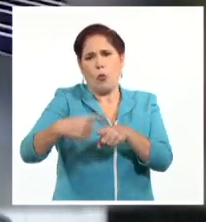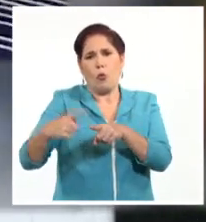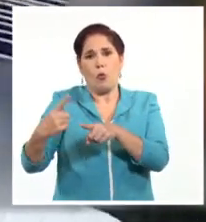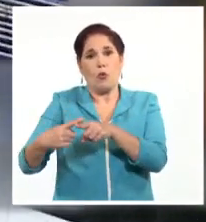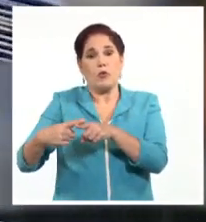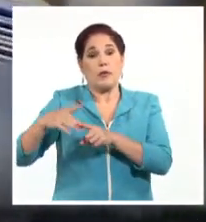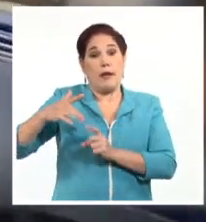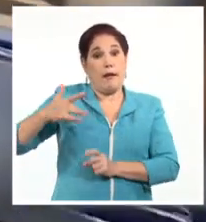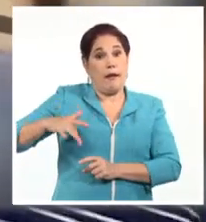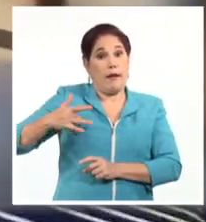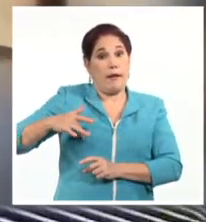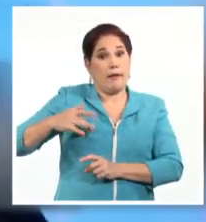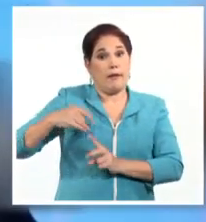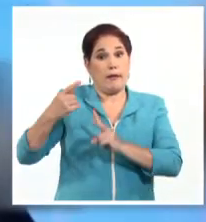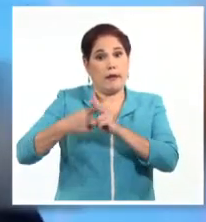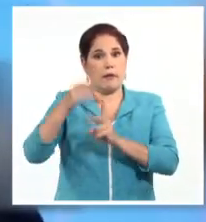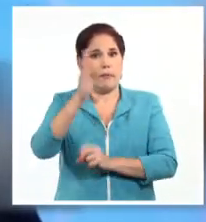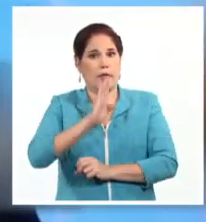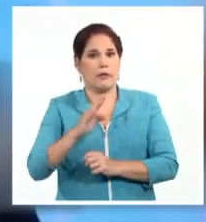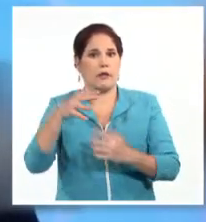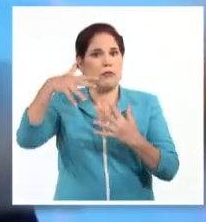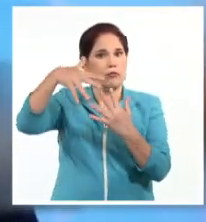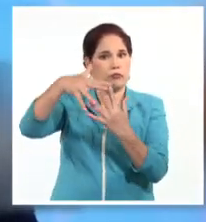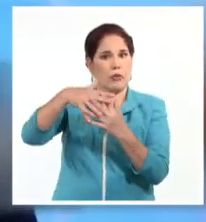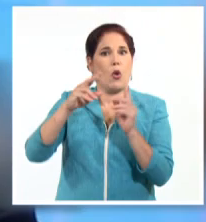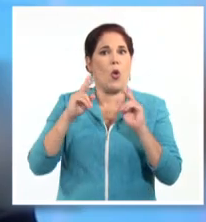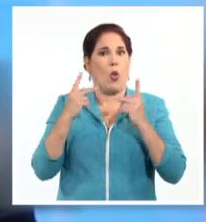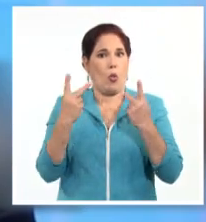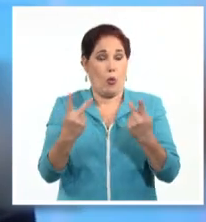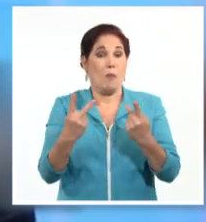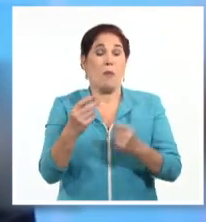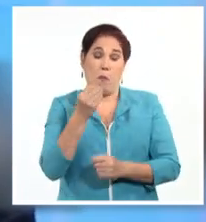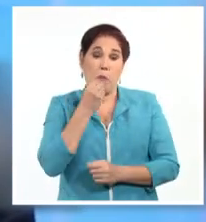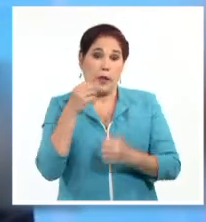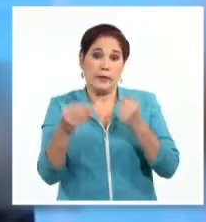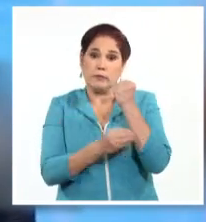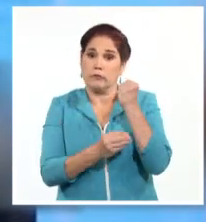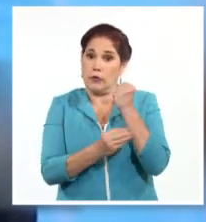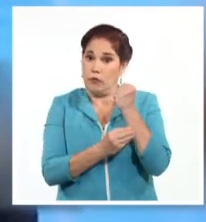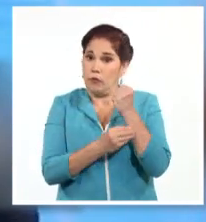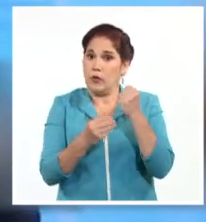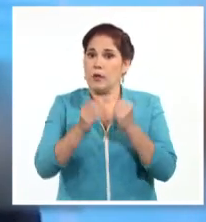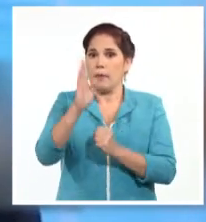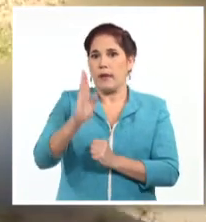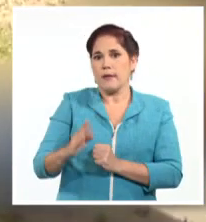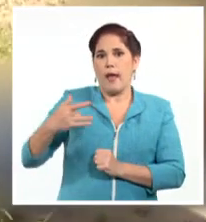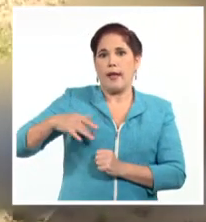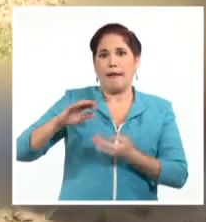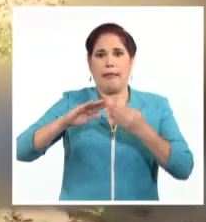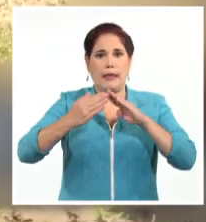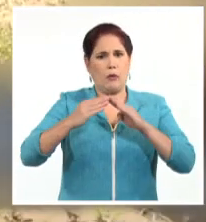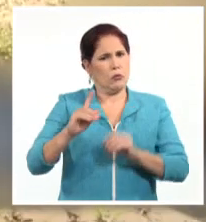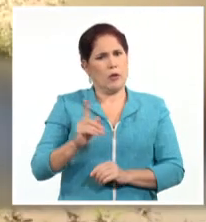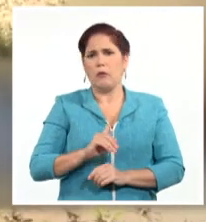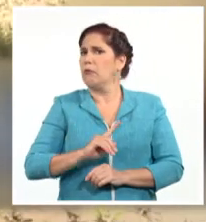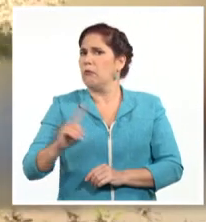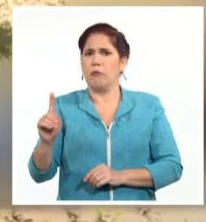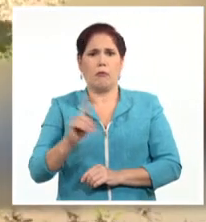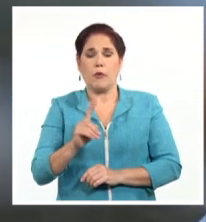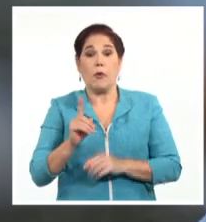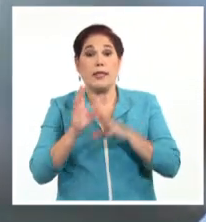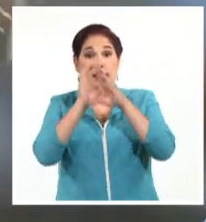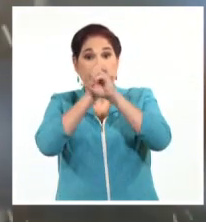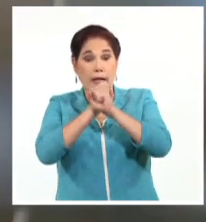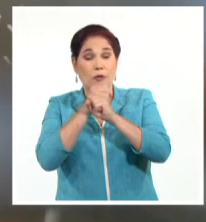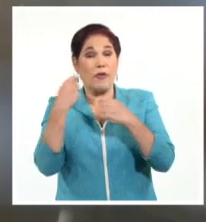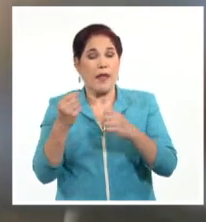uniendo esfuerzos. Que el tema no es que Brasil y Argentina estén en disputa. El secreto es que se